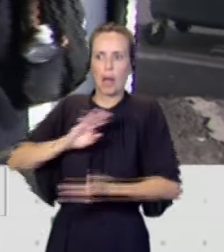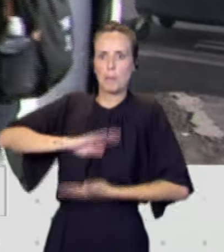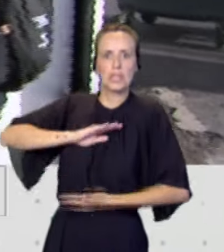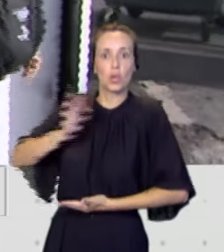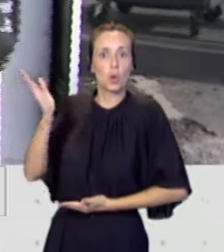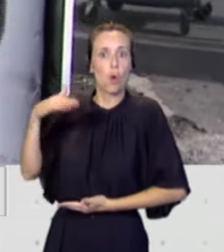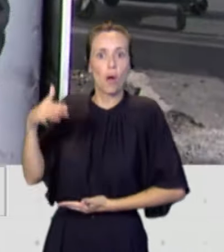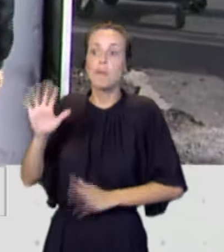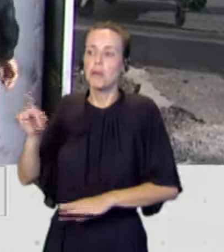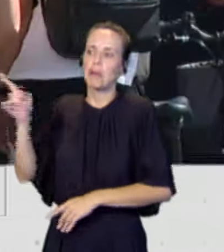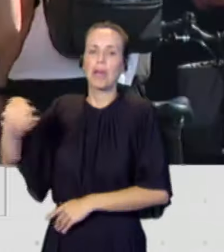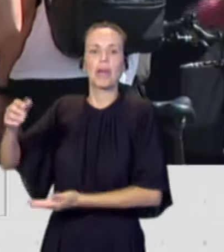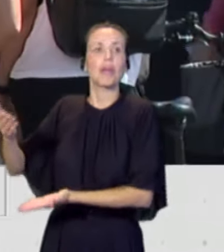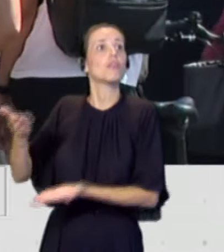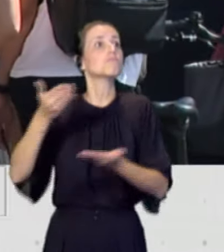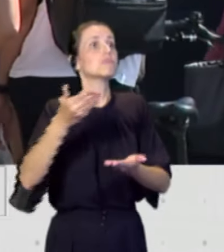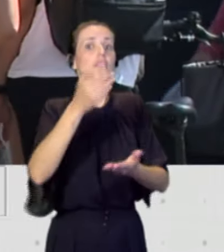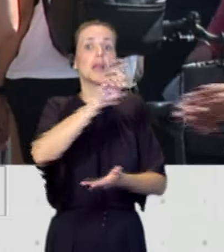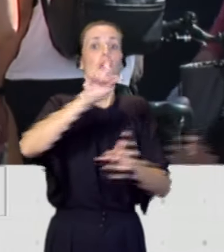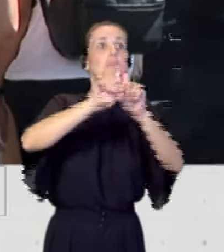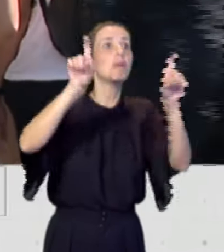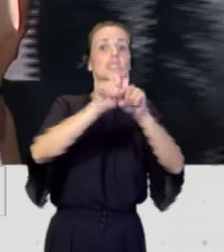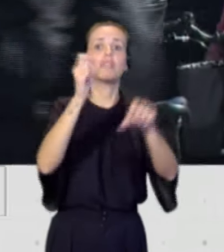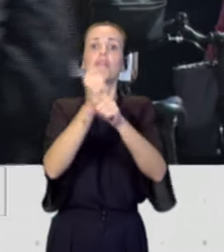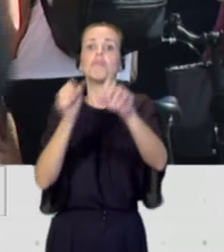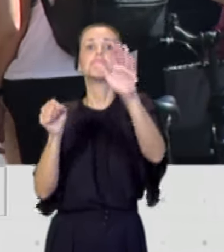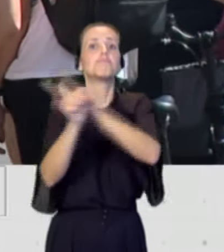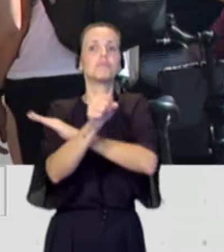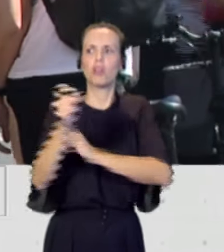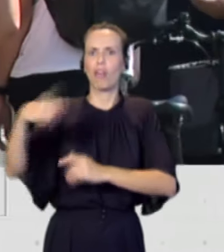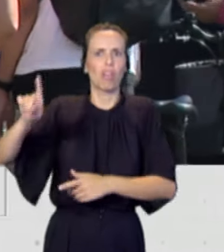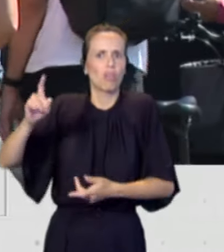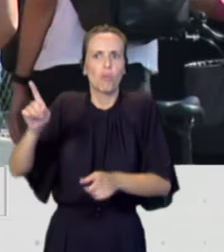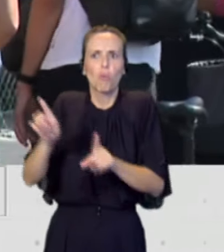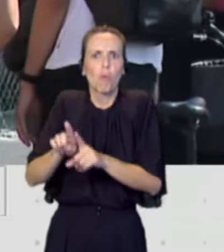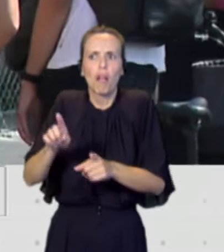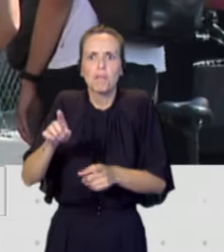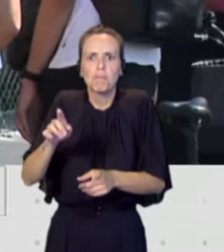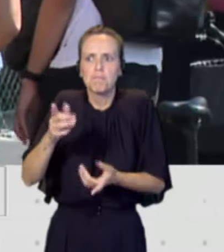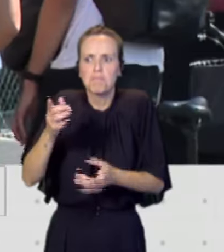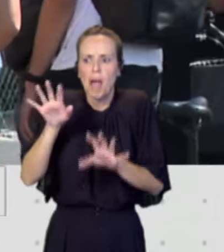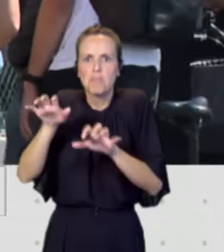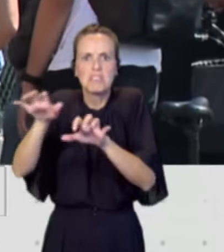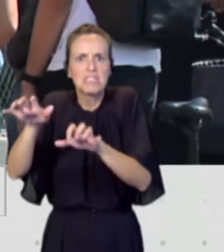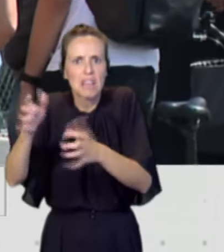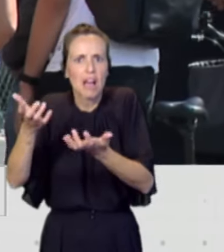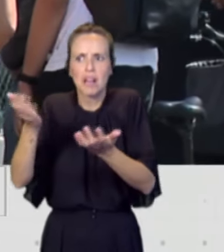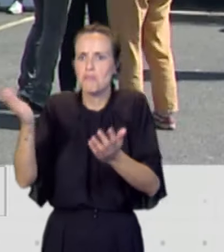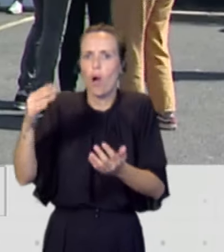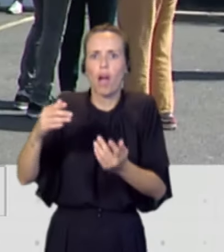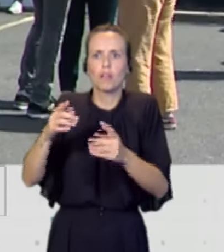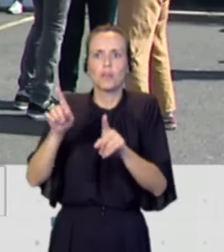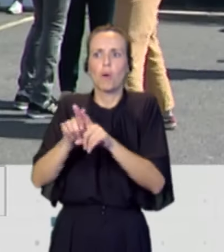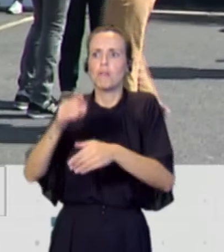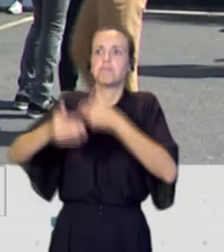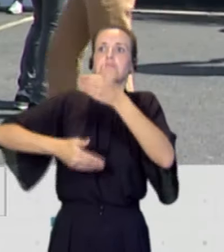empresas lo pongan a trabajar sin haberse producido realmente un aprendizaje progresivo en base